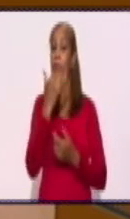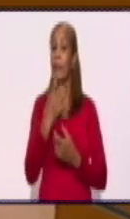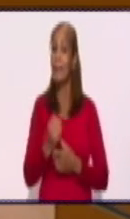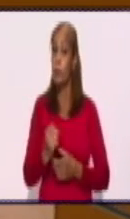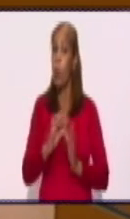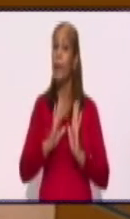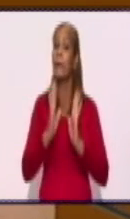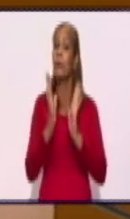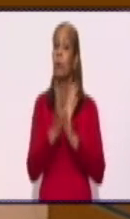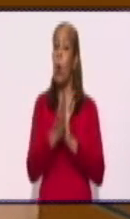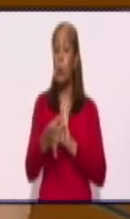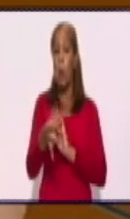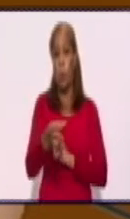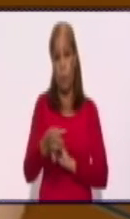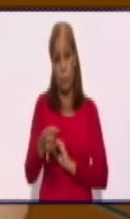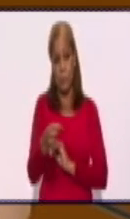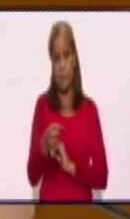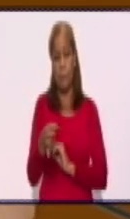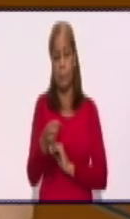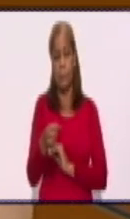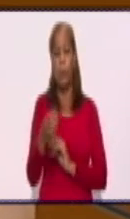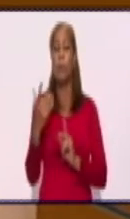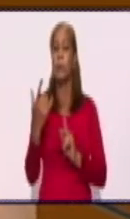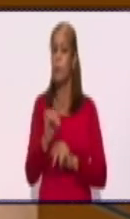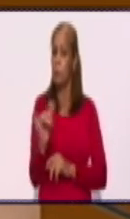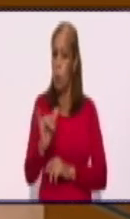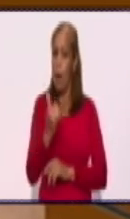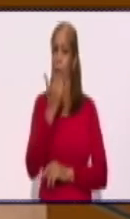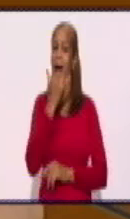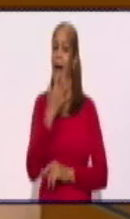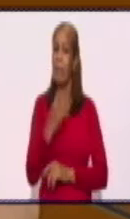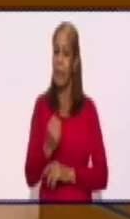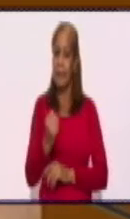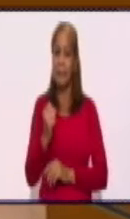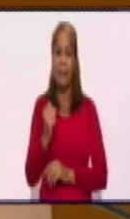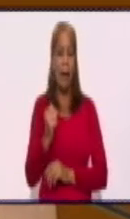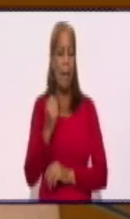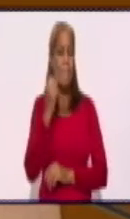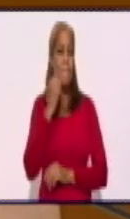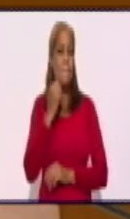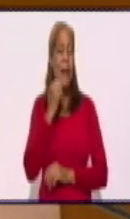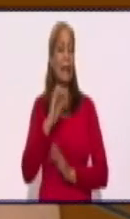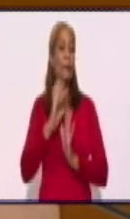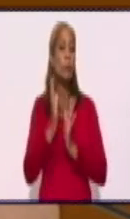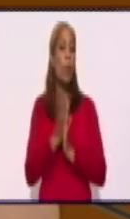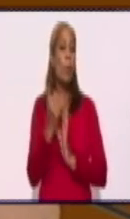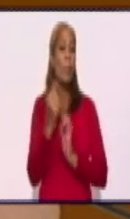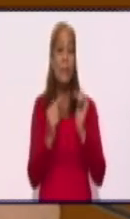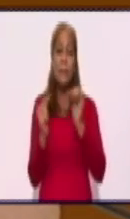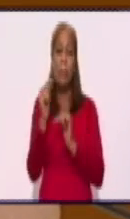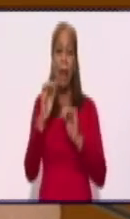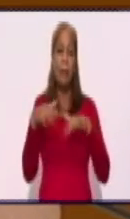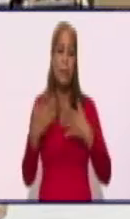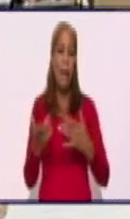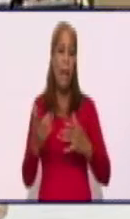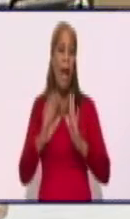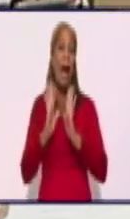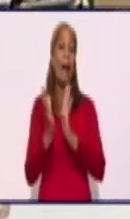de los municipios, que afecta también mayormente la región del Cauto. Si analizamos las cifras,